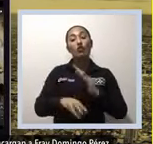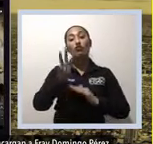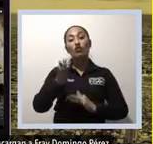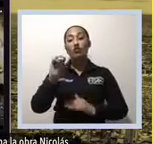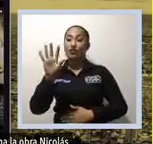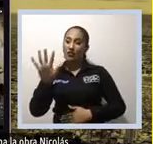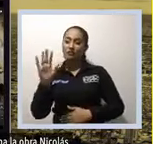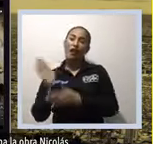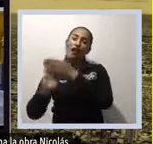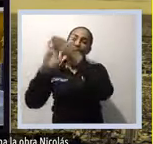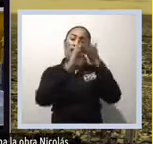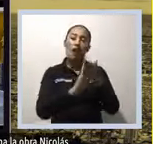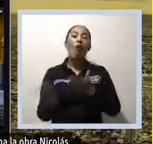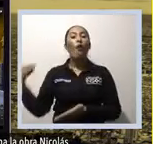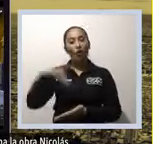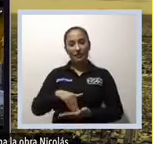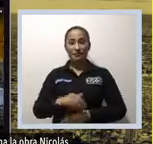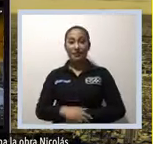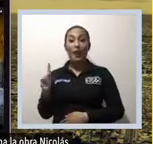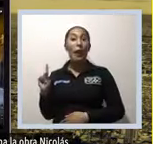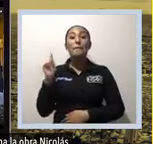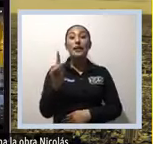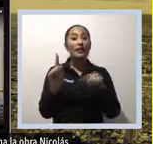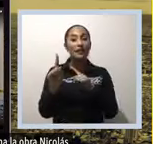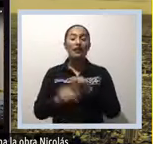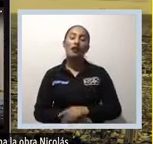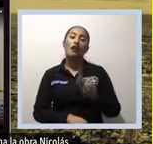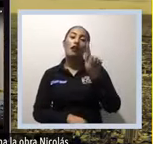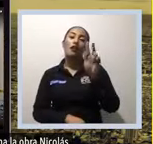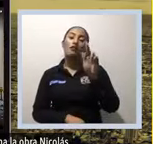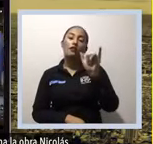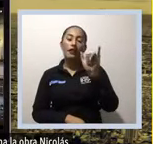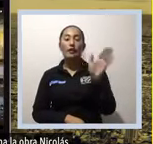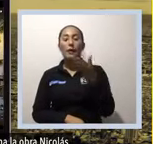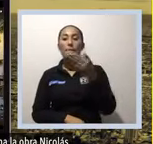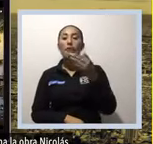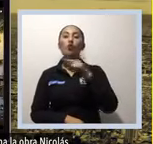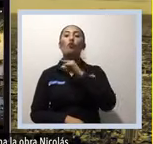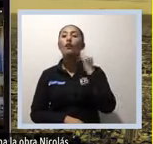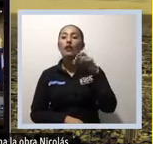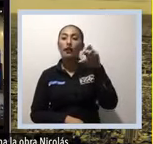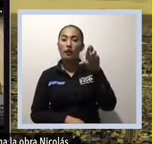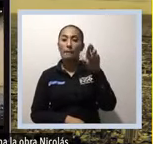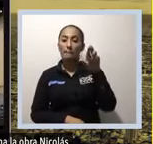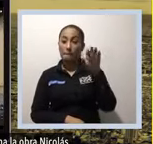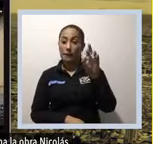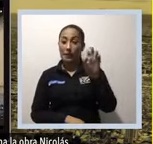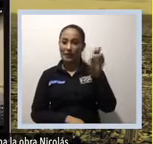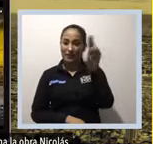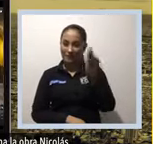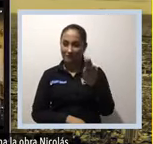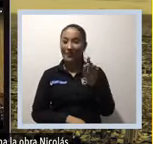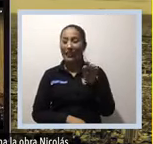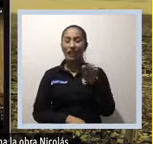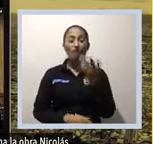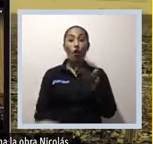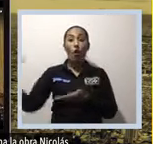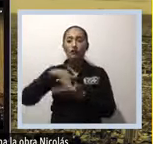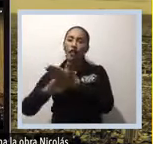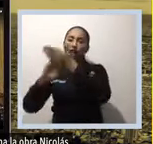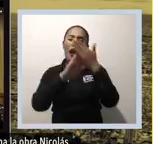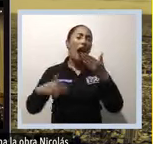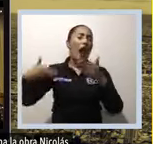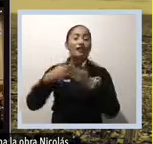1811, fecha en la cual fallece. En ese momento retoma la obra Nicolás León, arquitecto, y